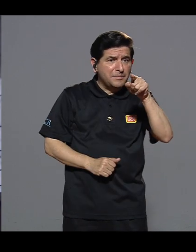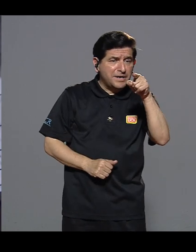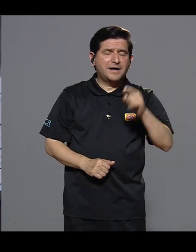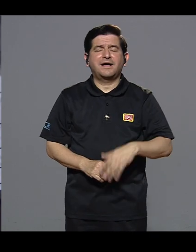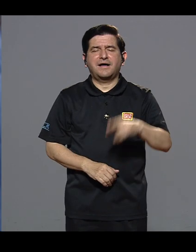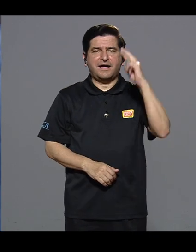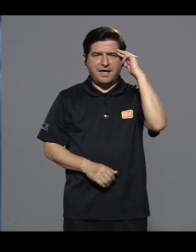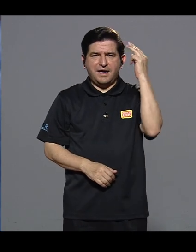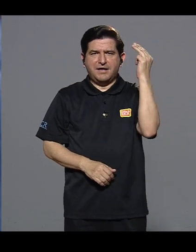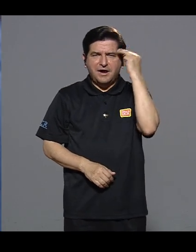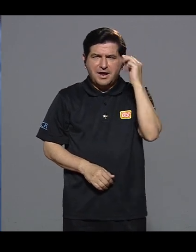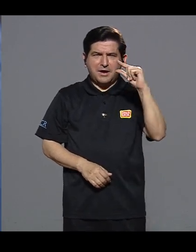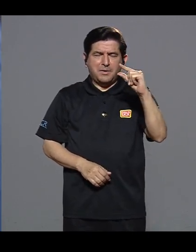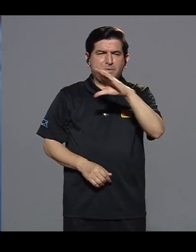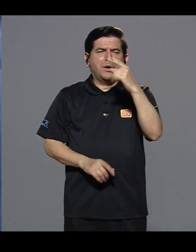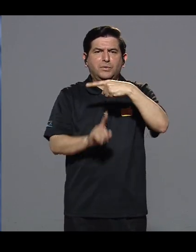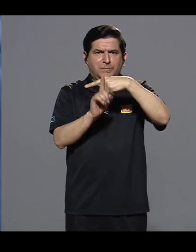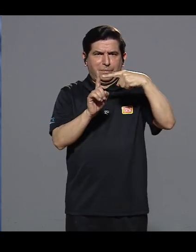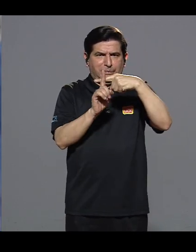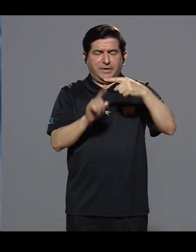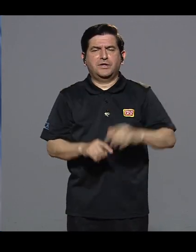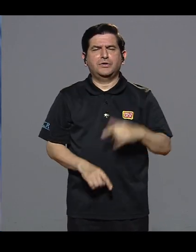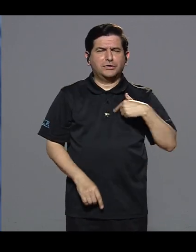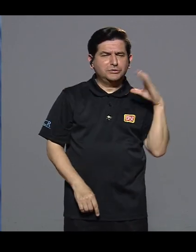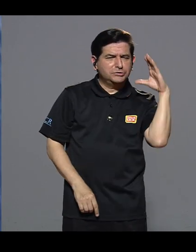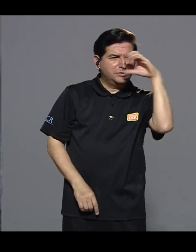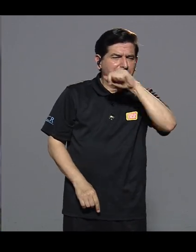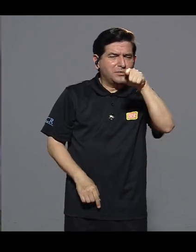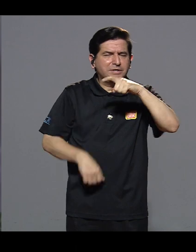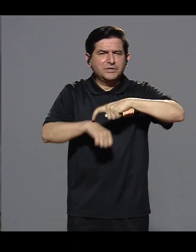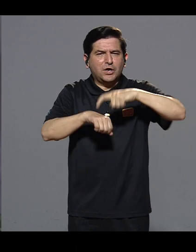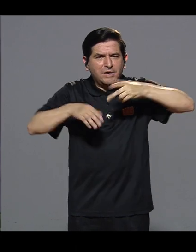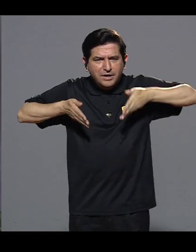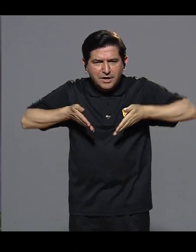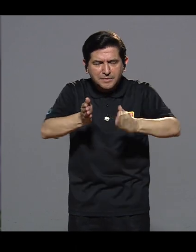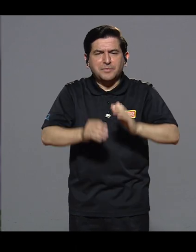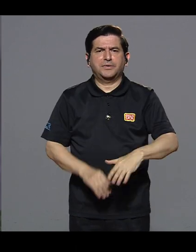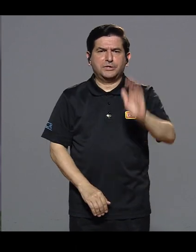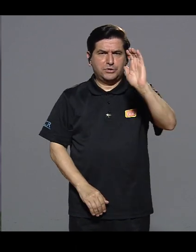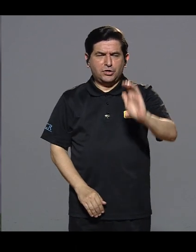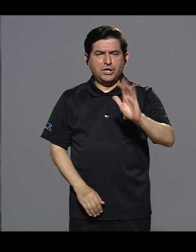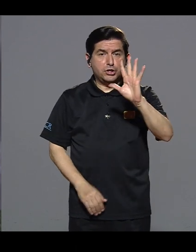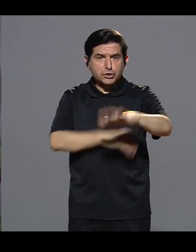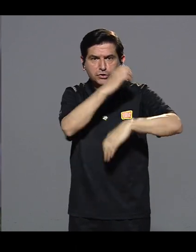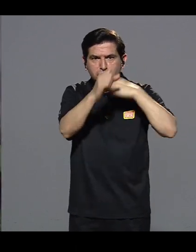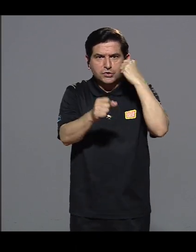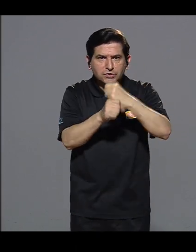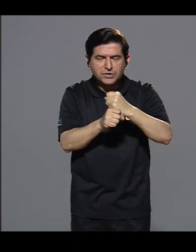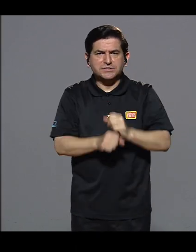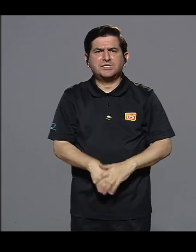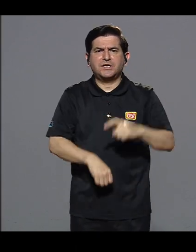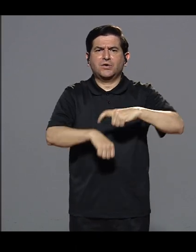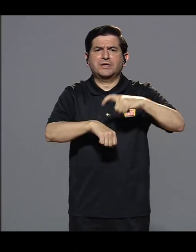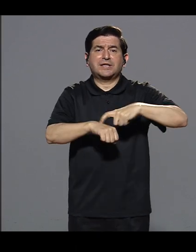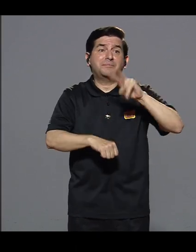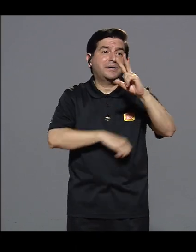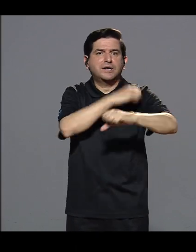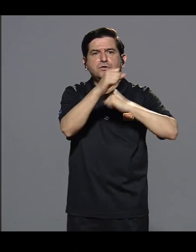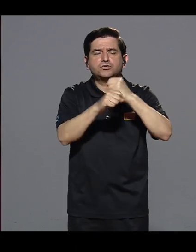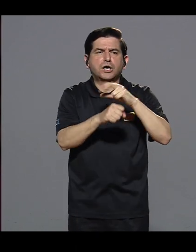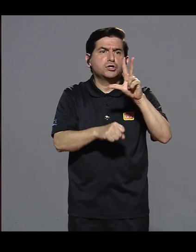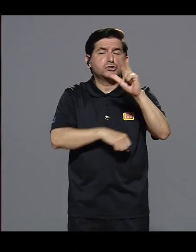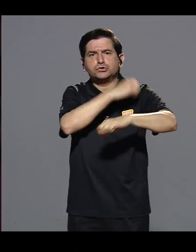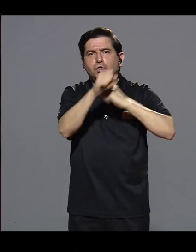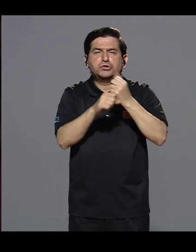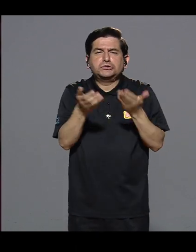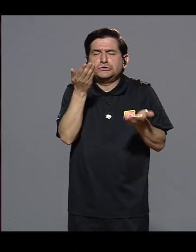La discapacidad de José Luis es un retardo mental leve y moderado. Y yo lo noté desde que él nació, un chiquito de 5 años,